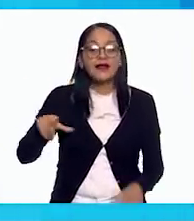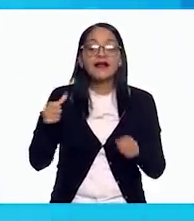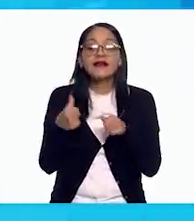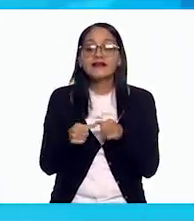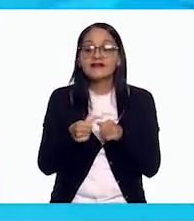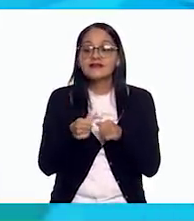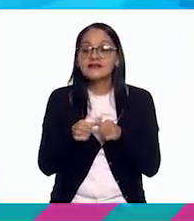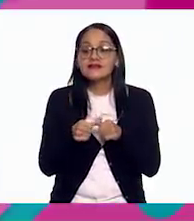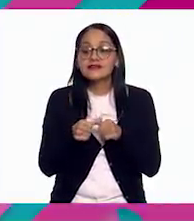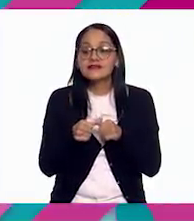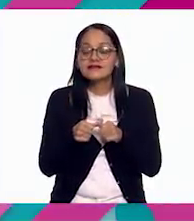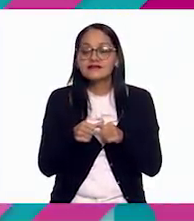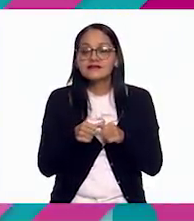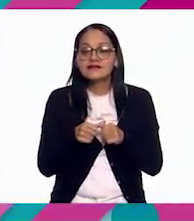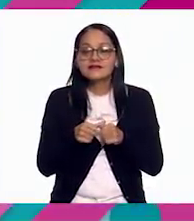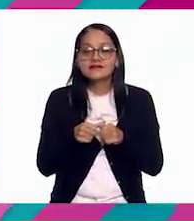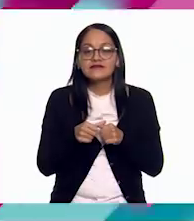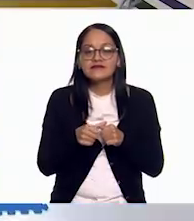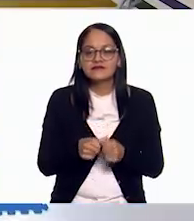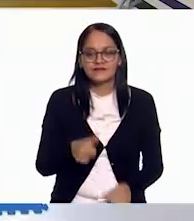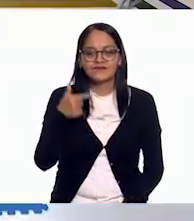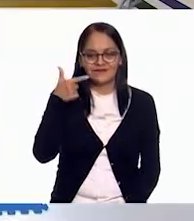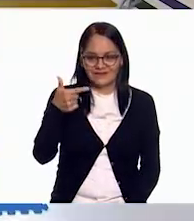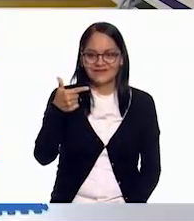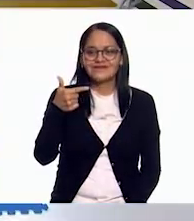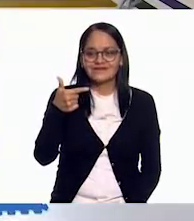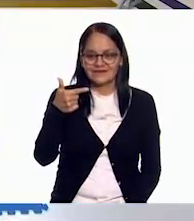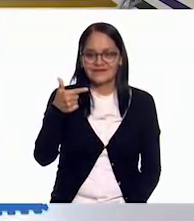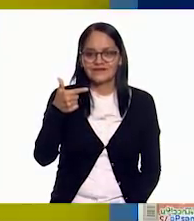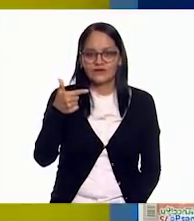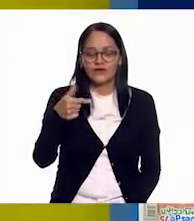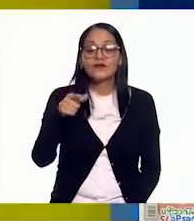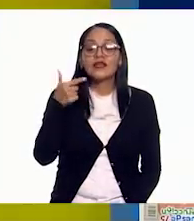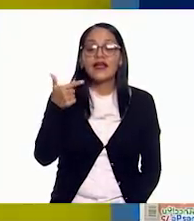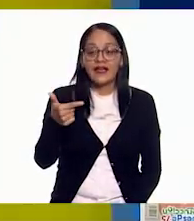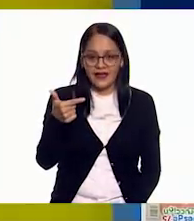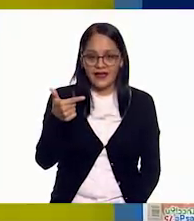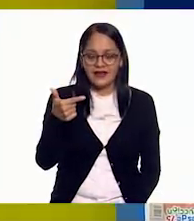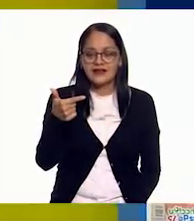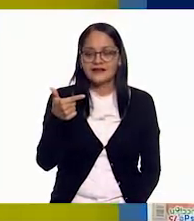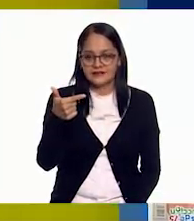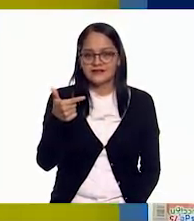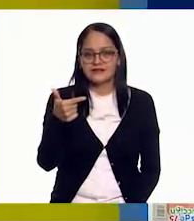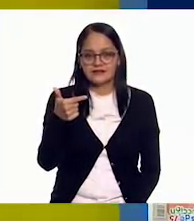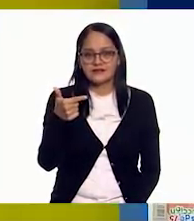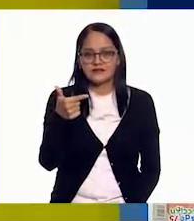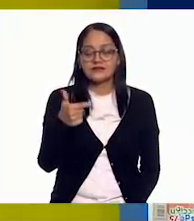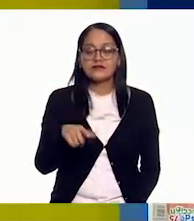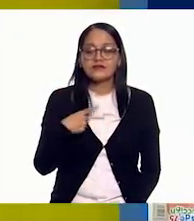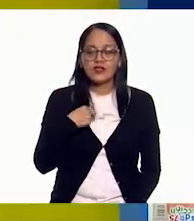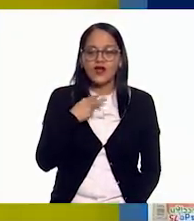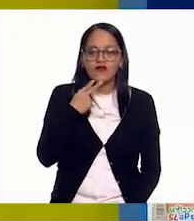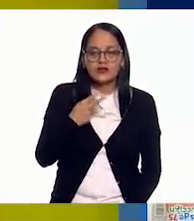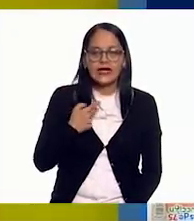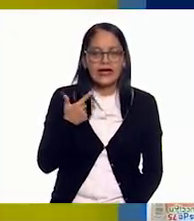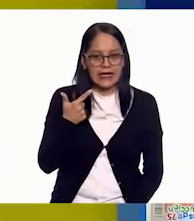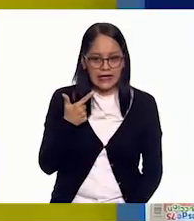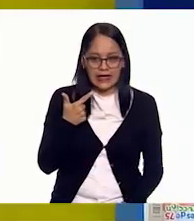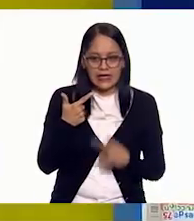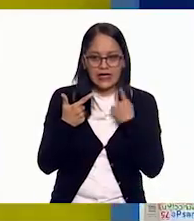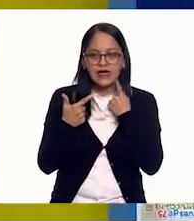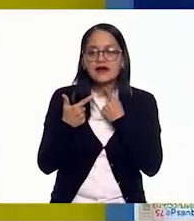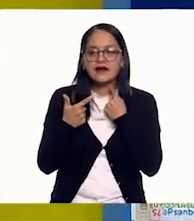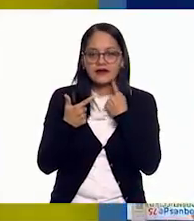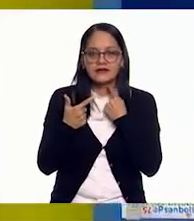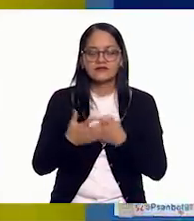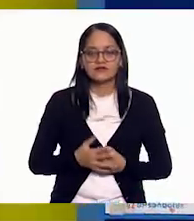letra... G. G. Que se llama G. Exacto. Y suena...